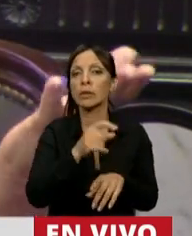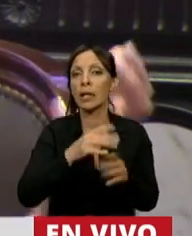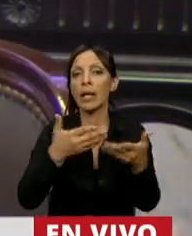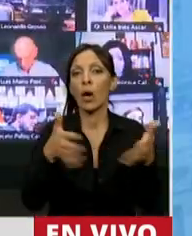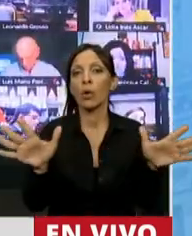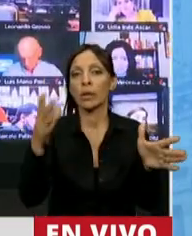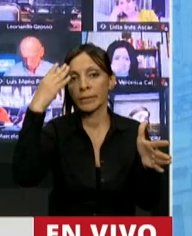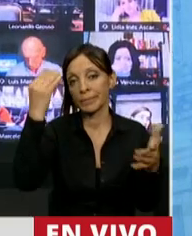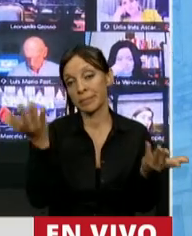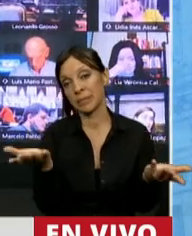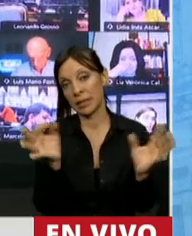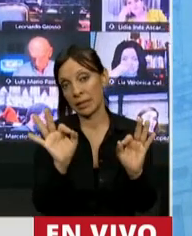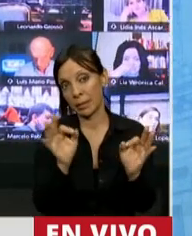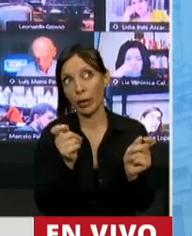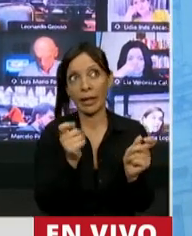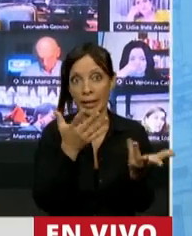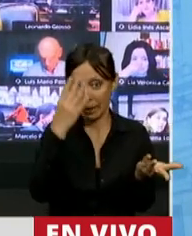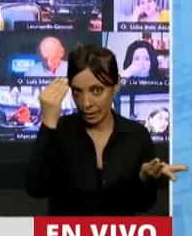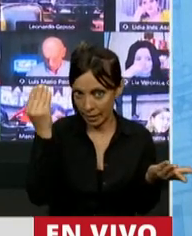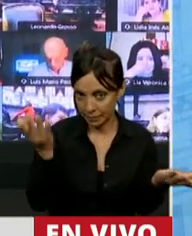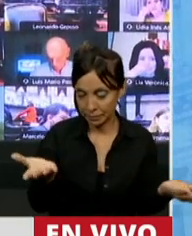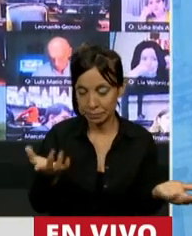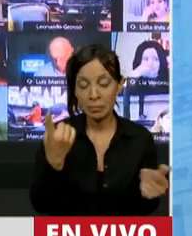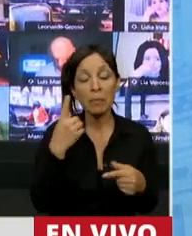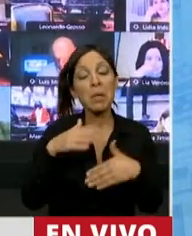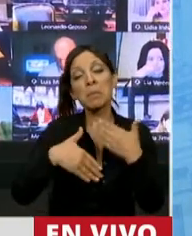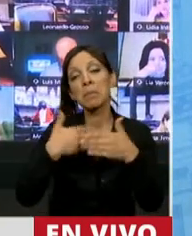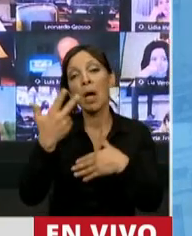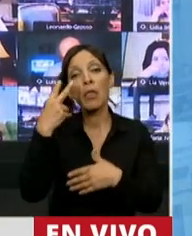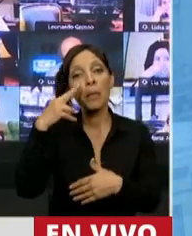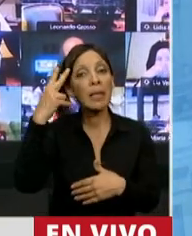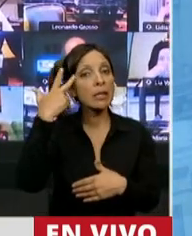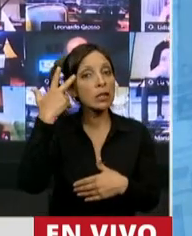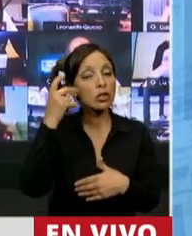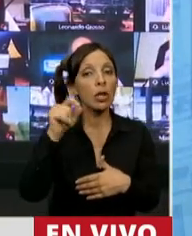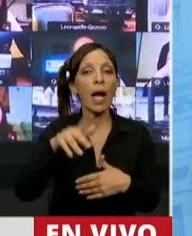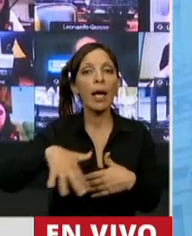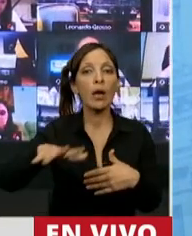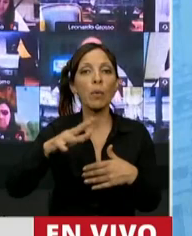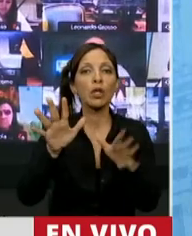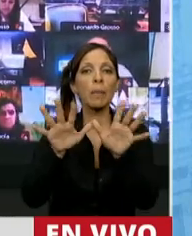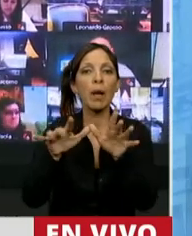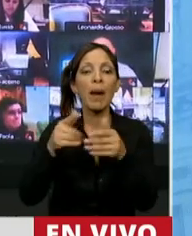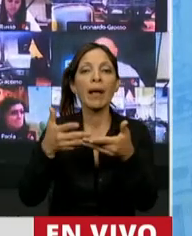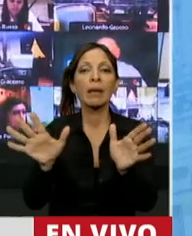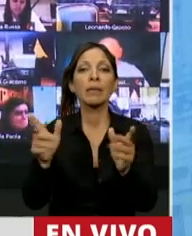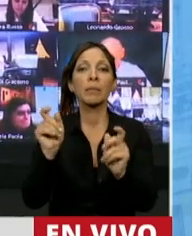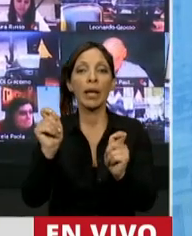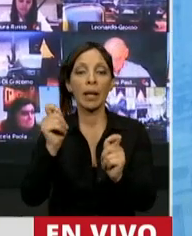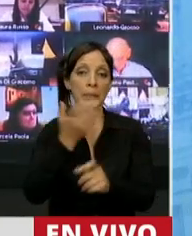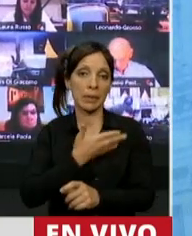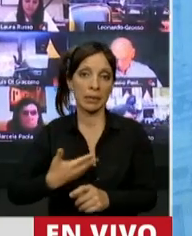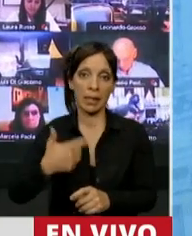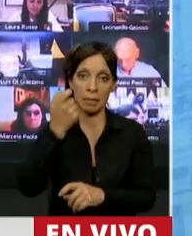Ya sabemos a qué nos referimos quién es Cristina. Pero en el año 2018, el Palomar fue inaugurado por nuestro presidente Mauricio